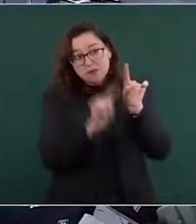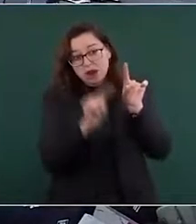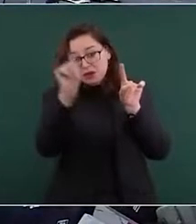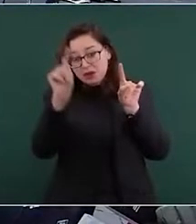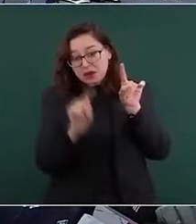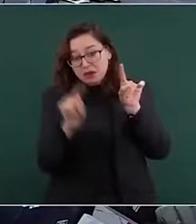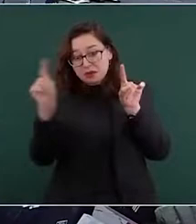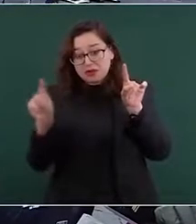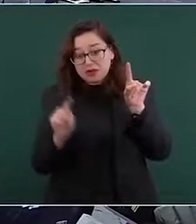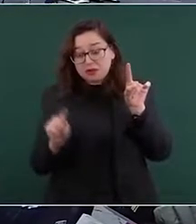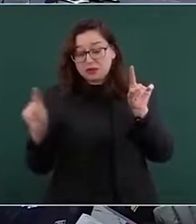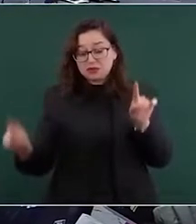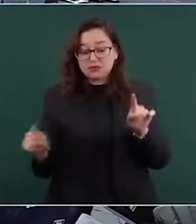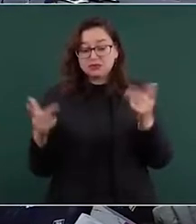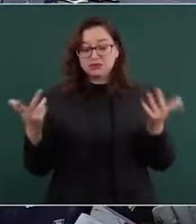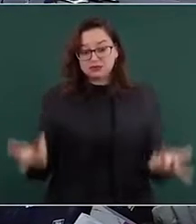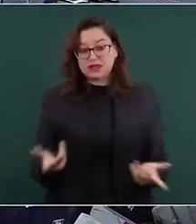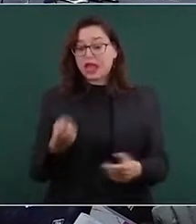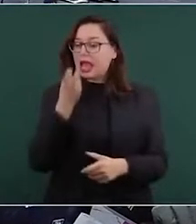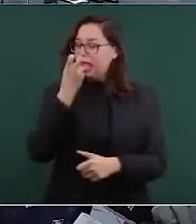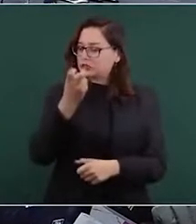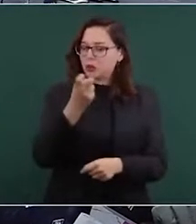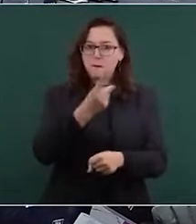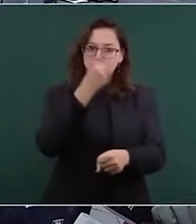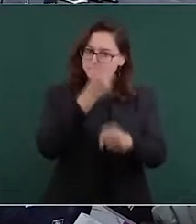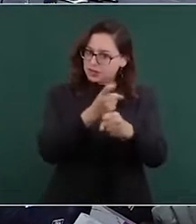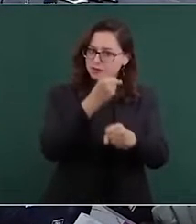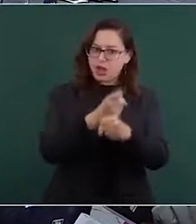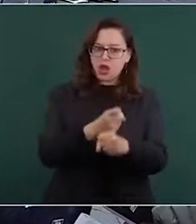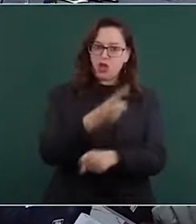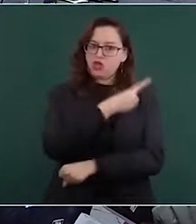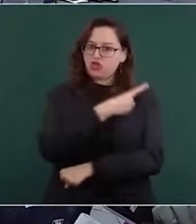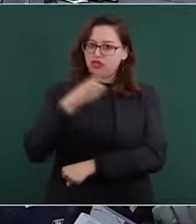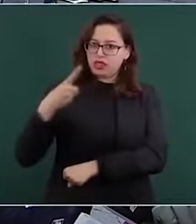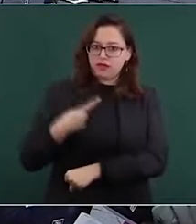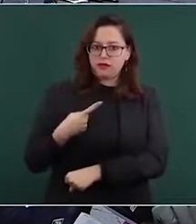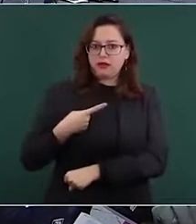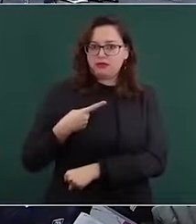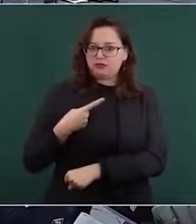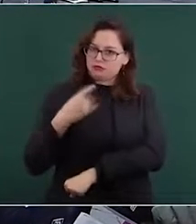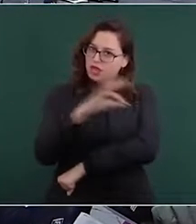es lo prioritario, o sea, atender el rezago.